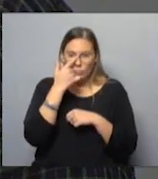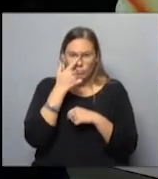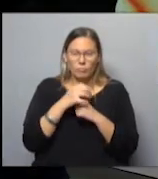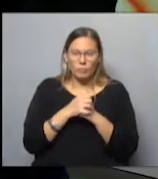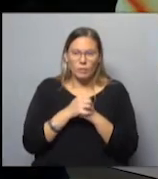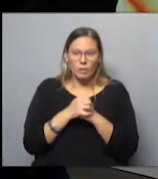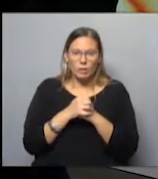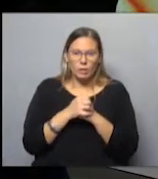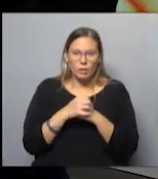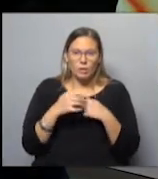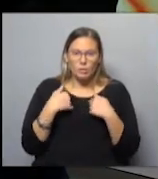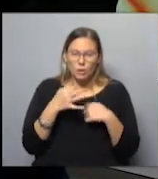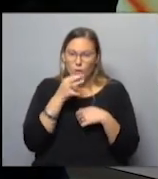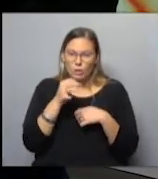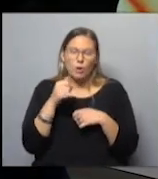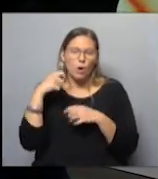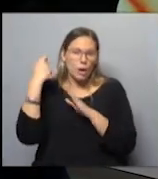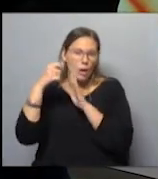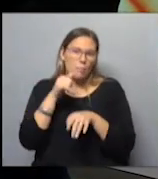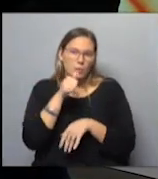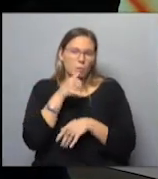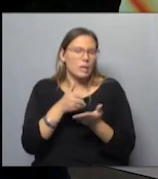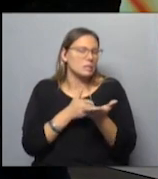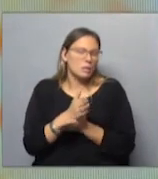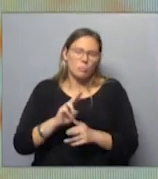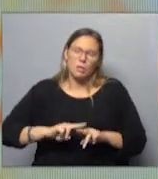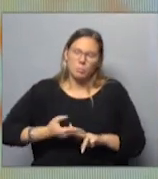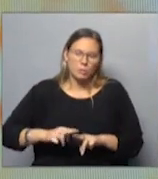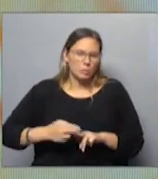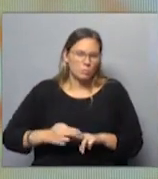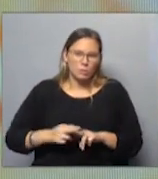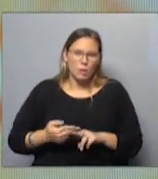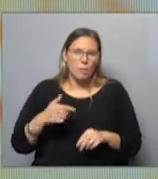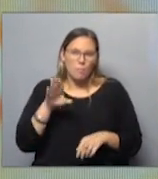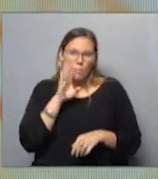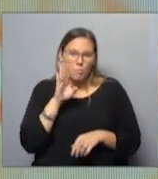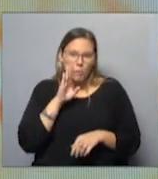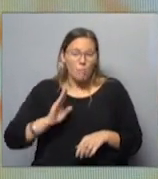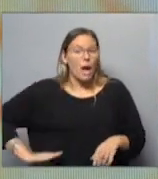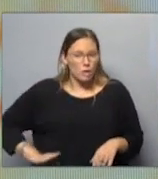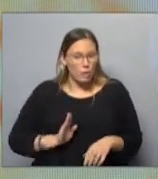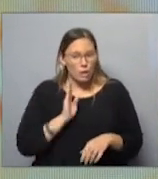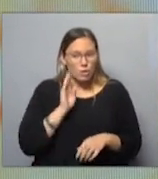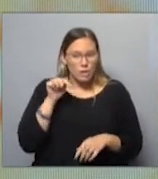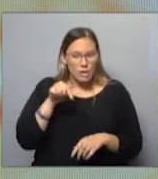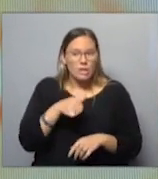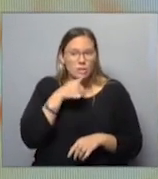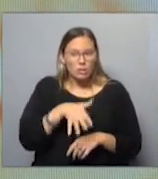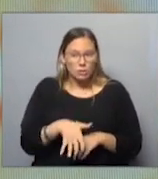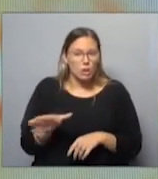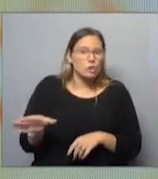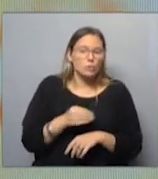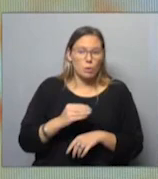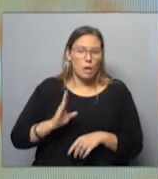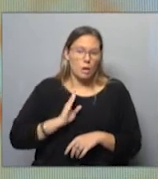Y bueno, yo lo digo en la película y lo digo a cada rato, mi madre es una gran heroína de toda esta historia, y todas las